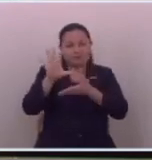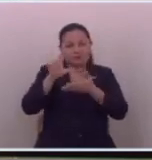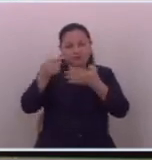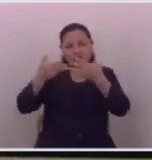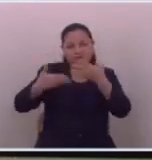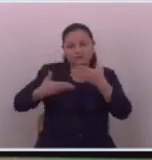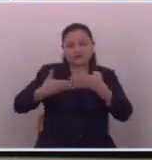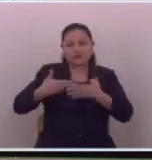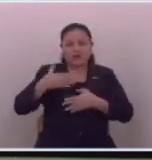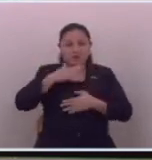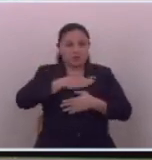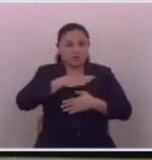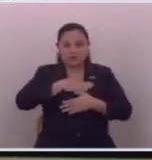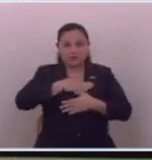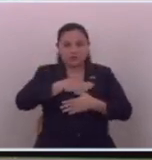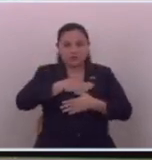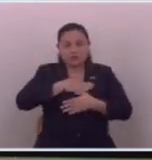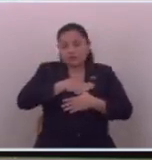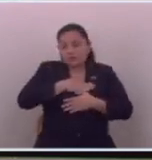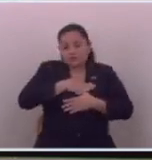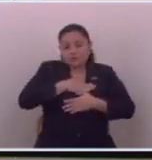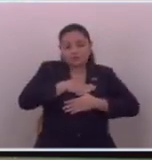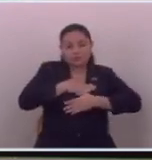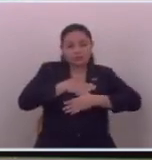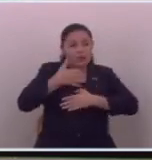si nosotros no vamos a poder evitar eso